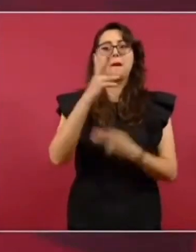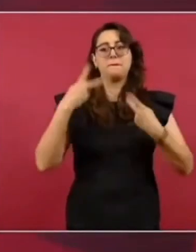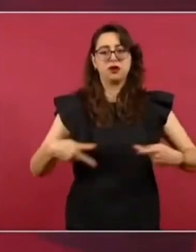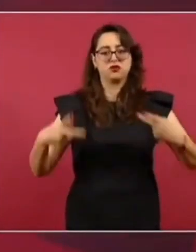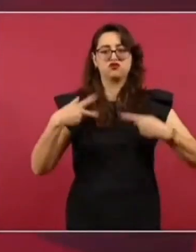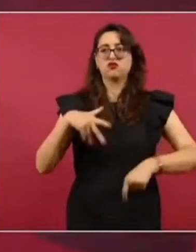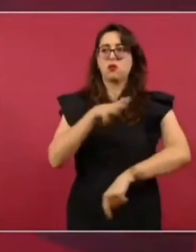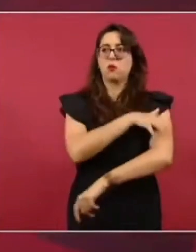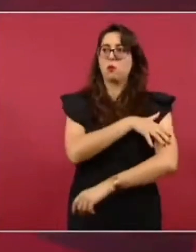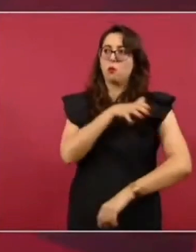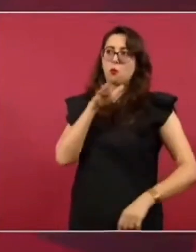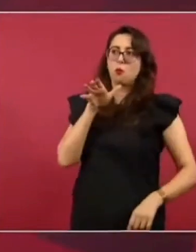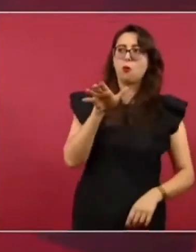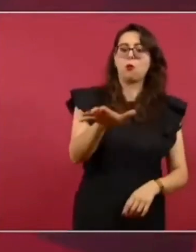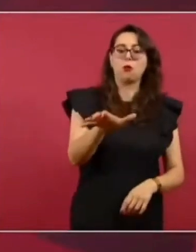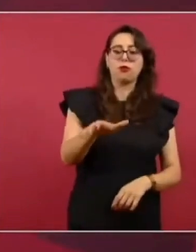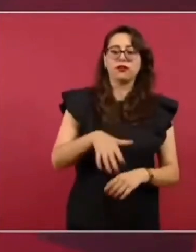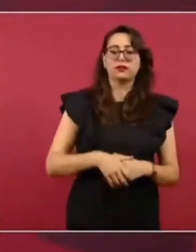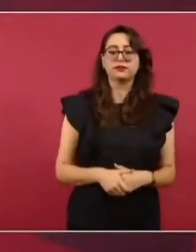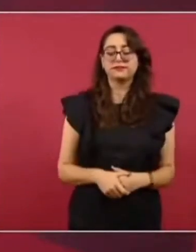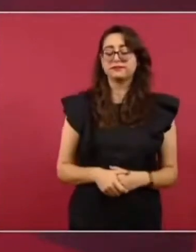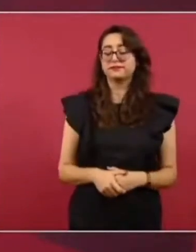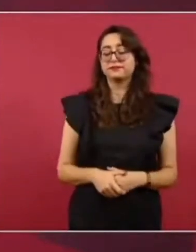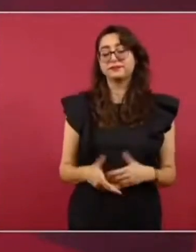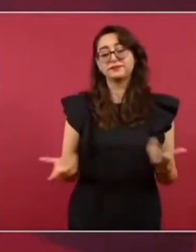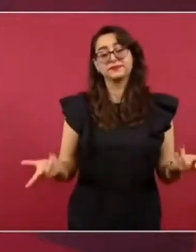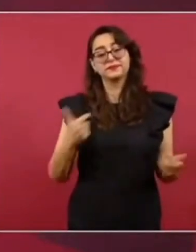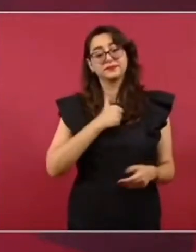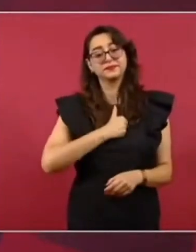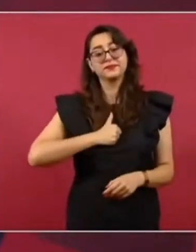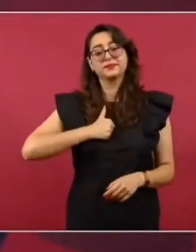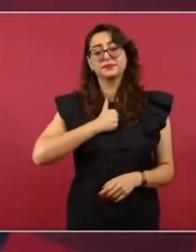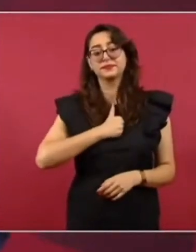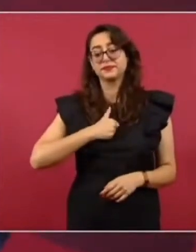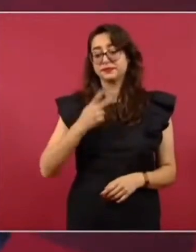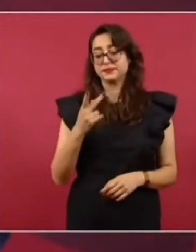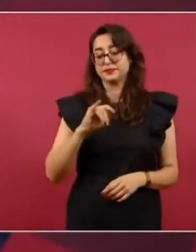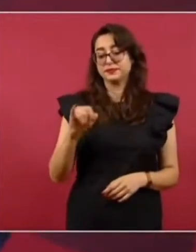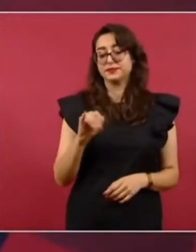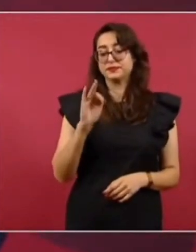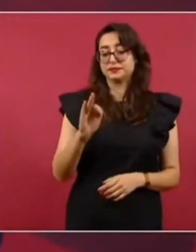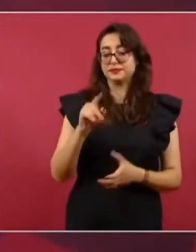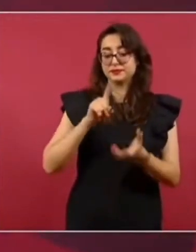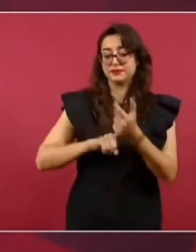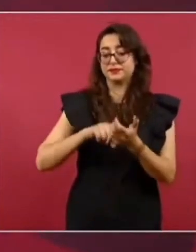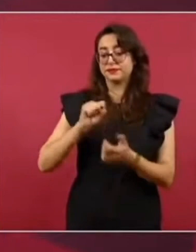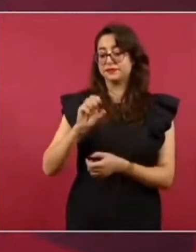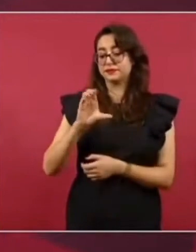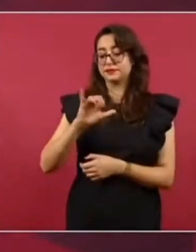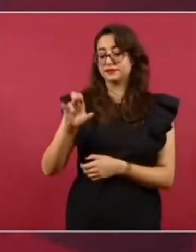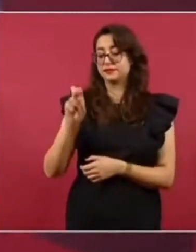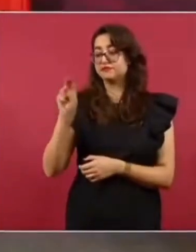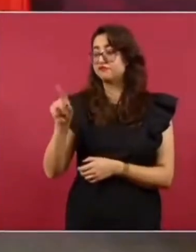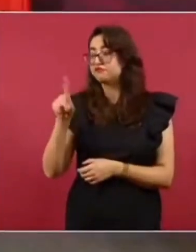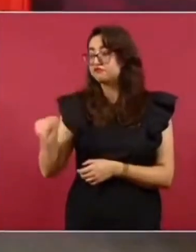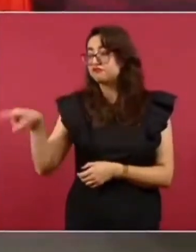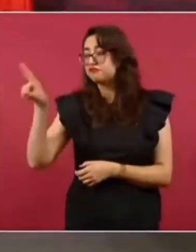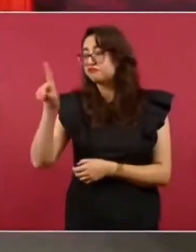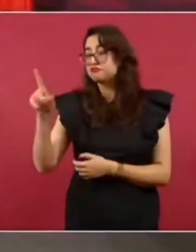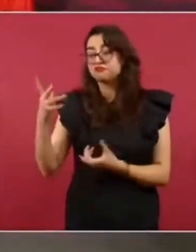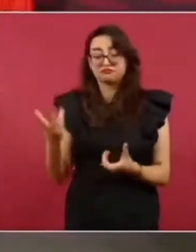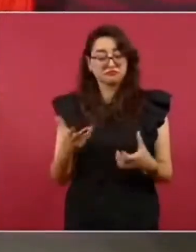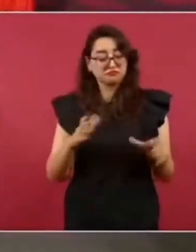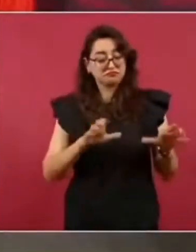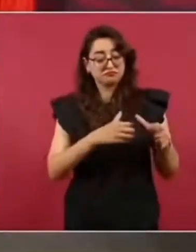Entonces, el Poder Judicial y en particular la Suprema Corte están al servicio de la